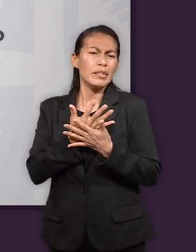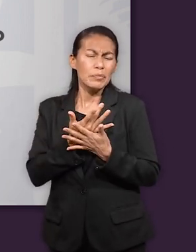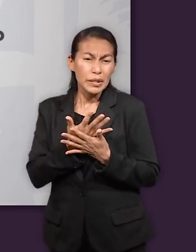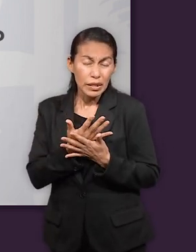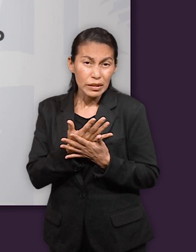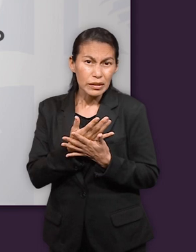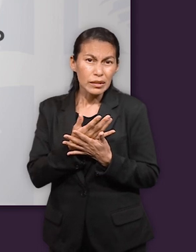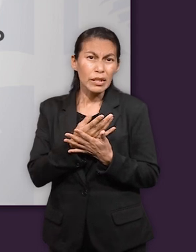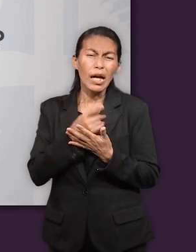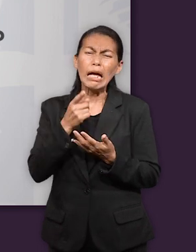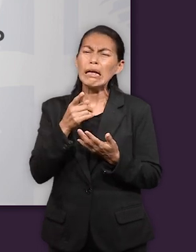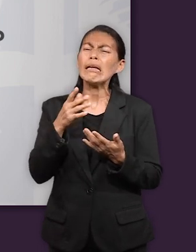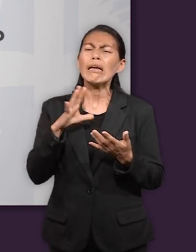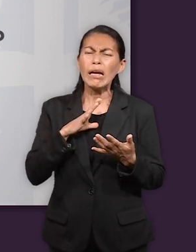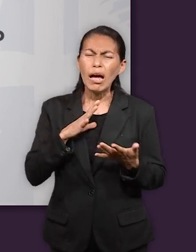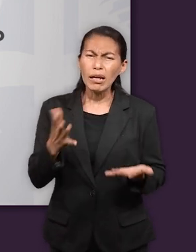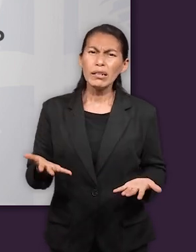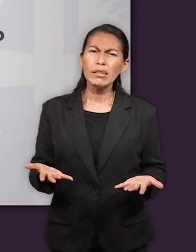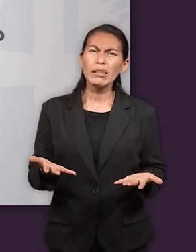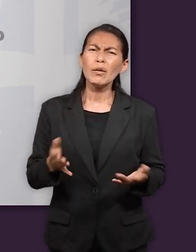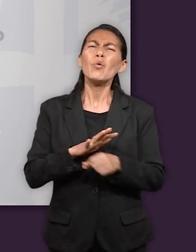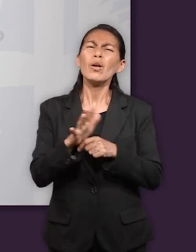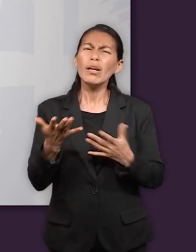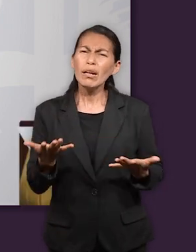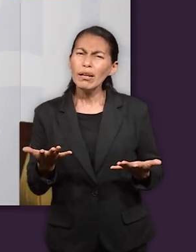en esta historia en la vida de José?